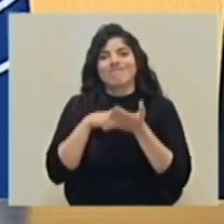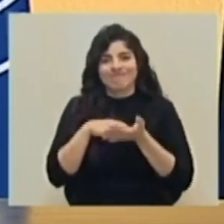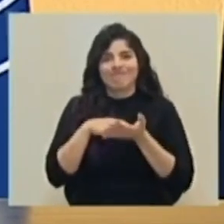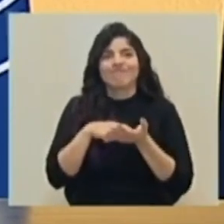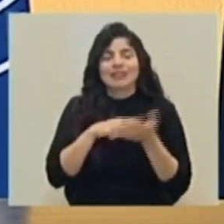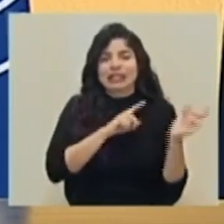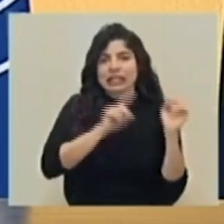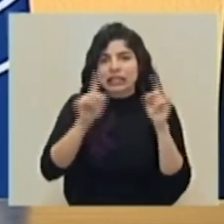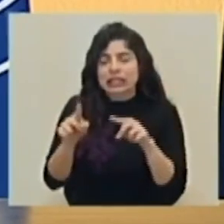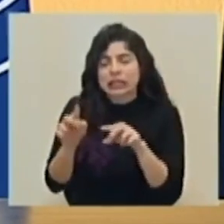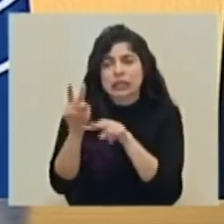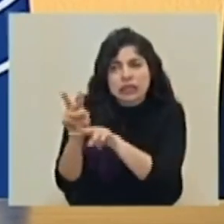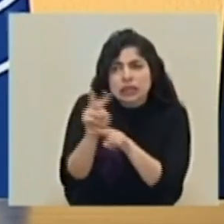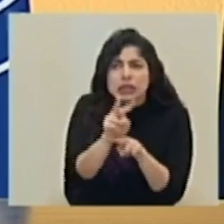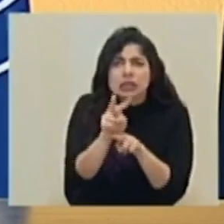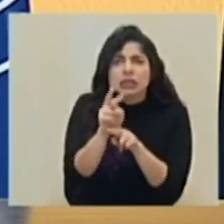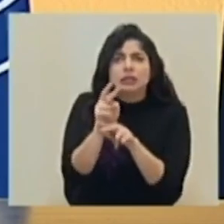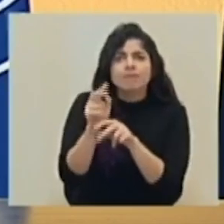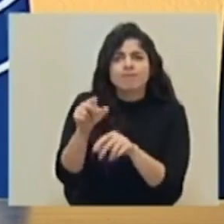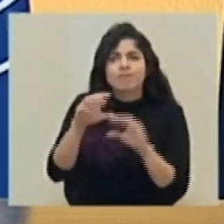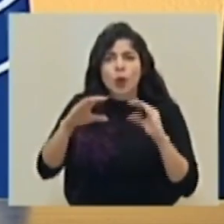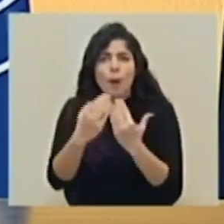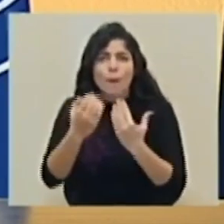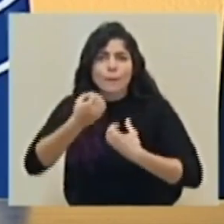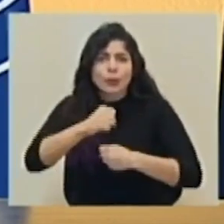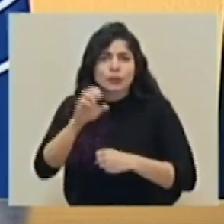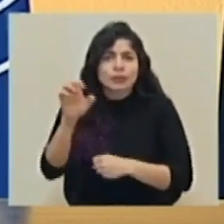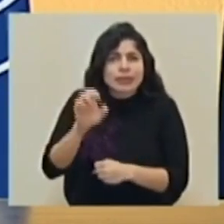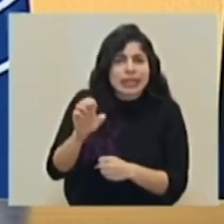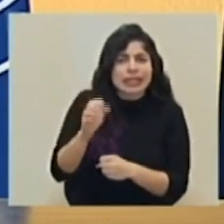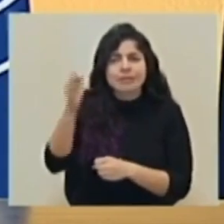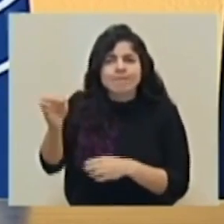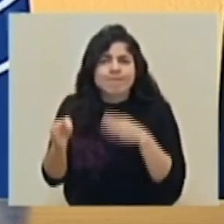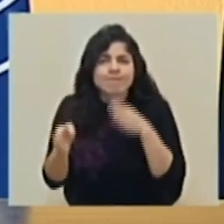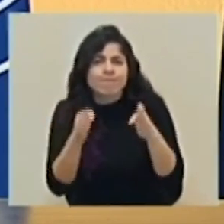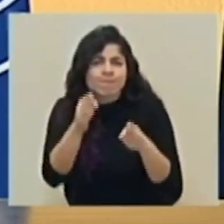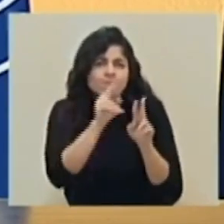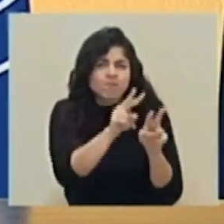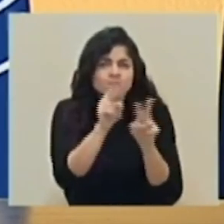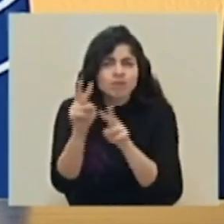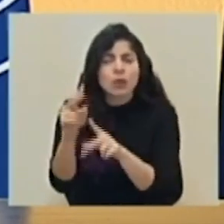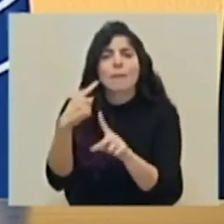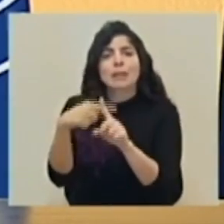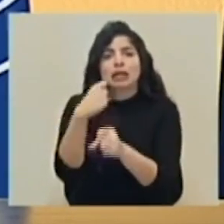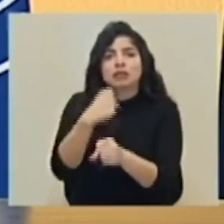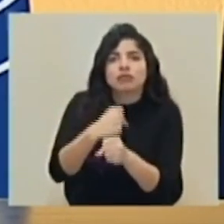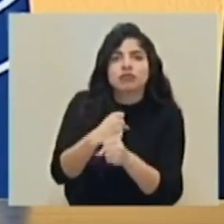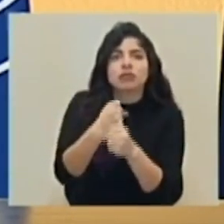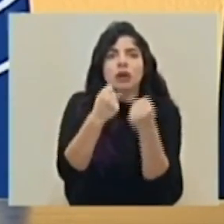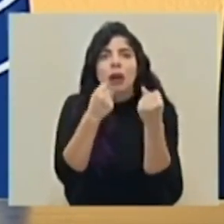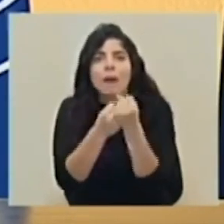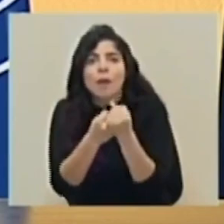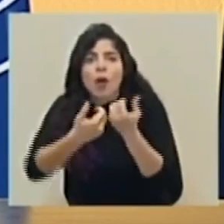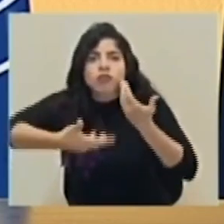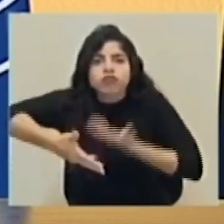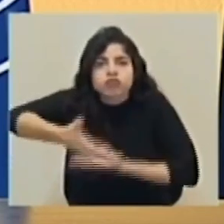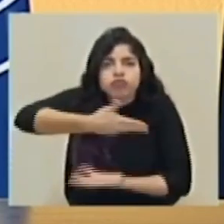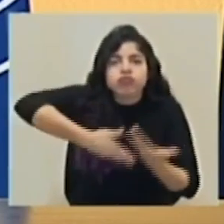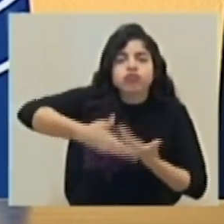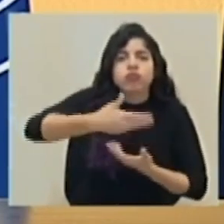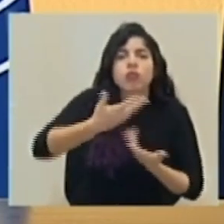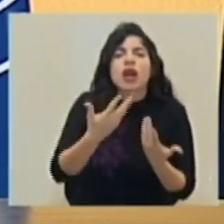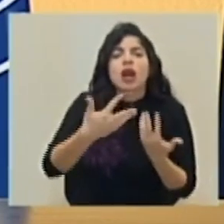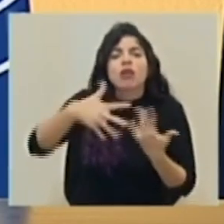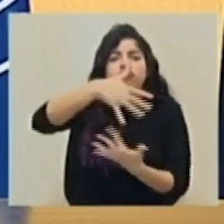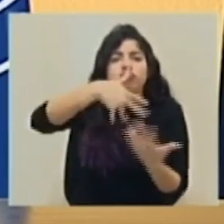y la observación y el seguimiento por parte de los comités municipales de emergencia, sino el trabajo y el apoyo de las estructuras comunitarias de los comités